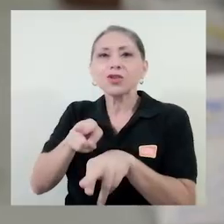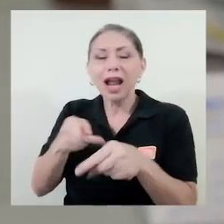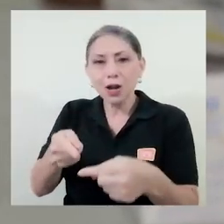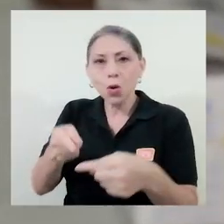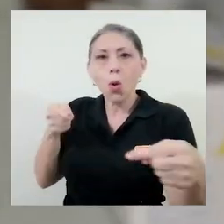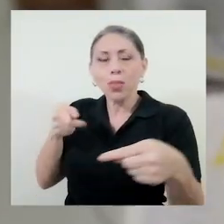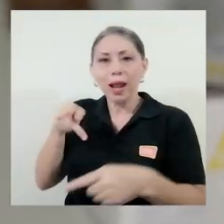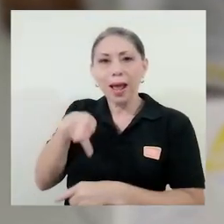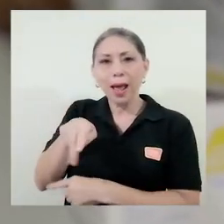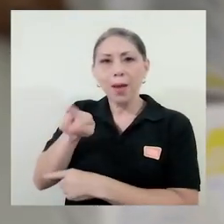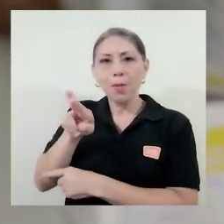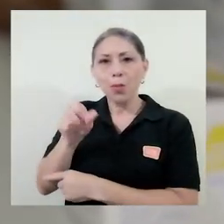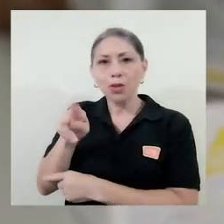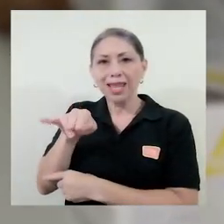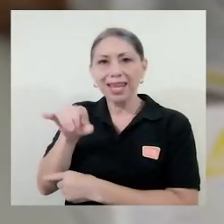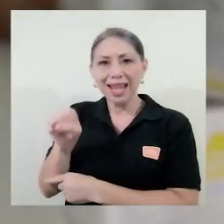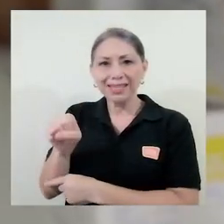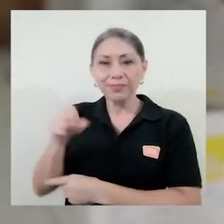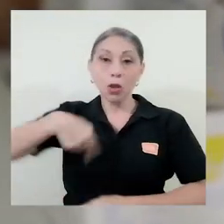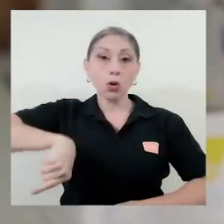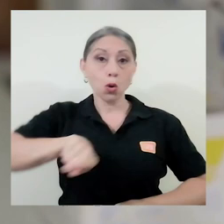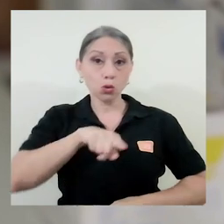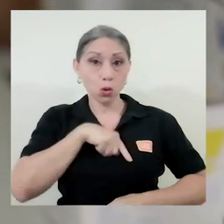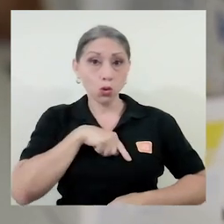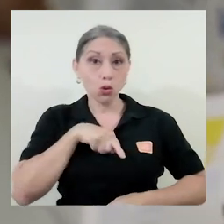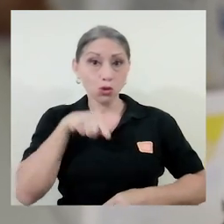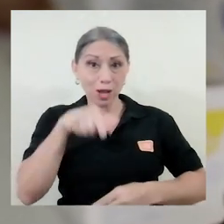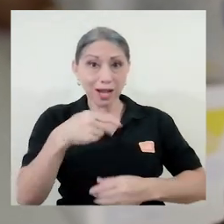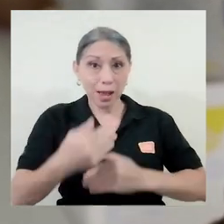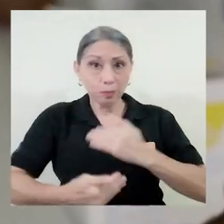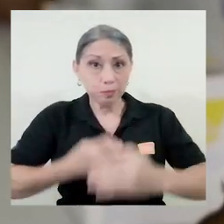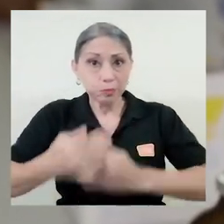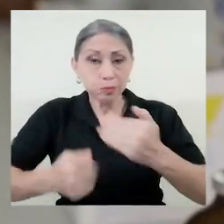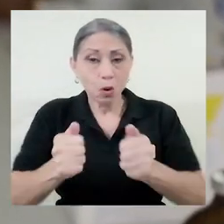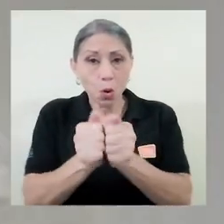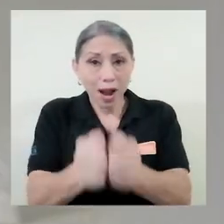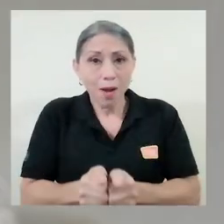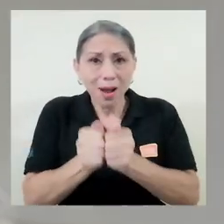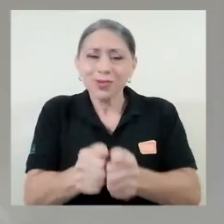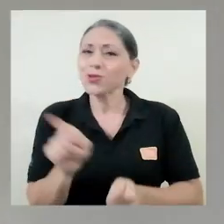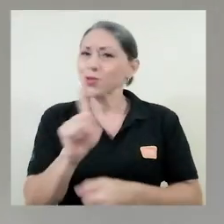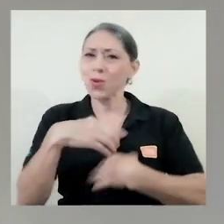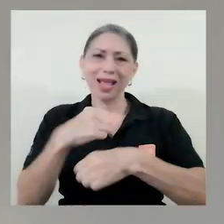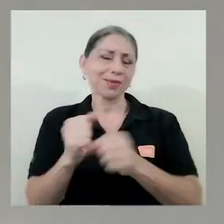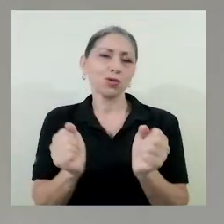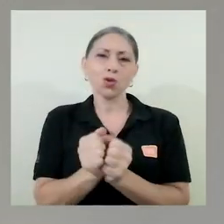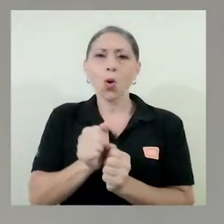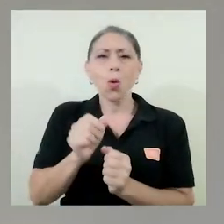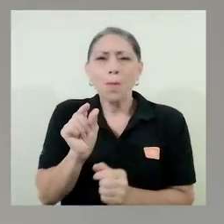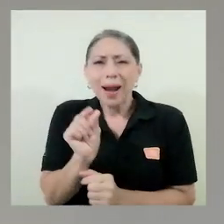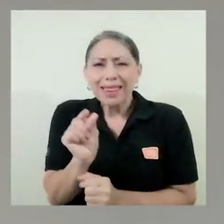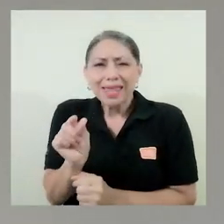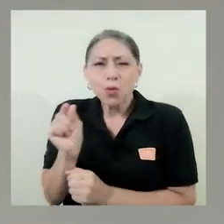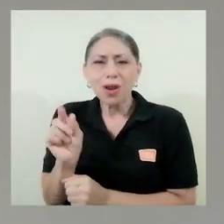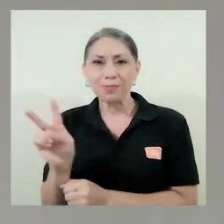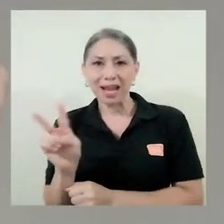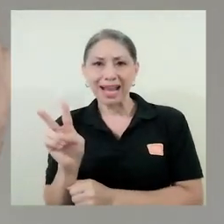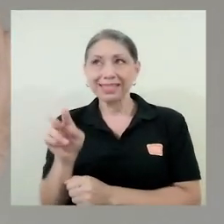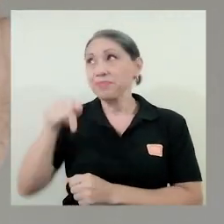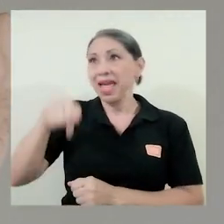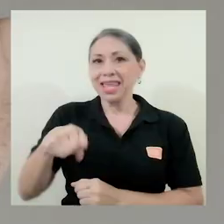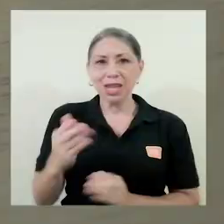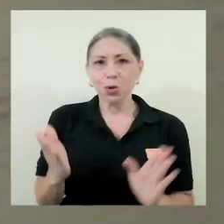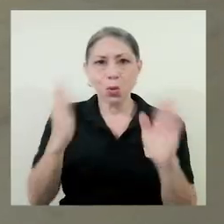La inmunización de los caballos la realizamos no con partículas virales porque en el país no tenemos laboratorios de bioseguridad